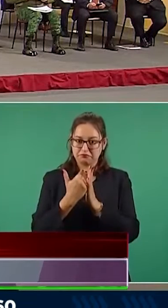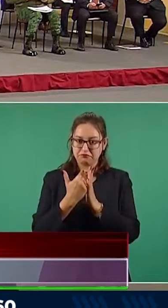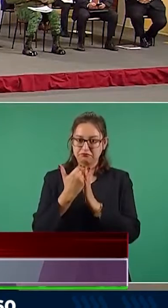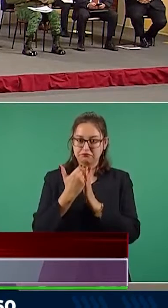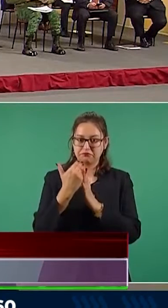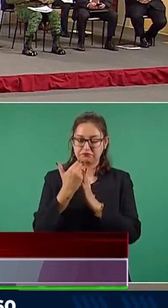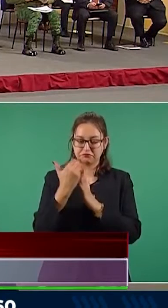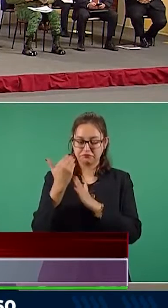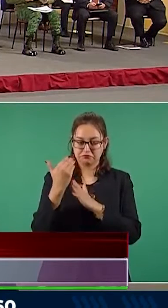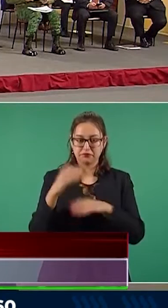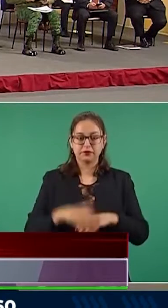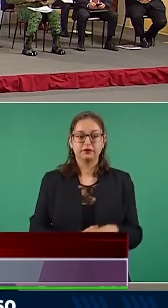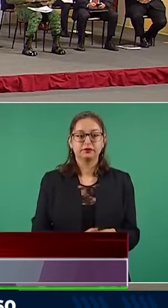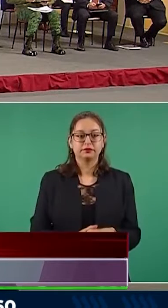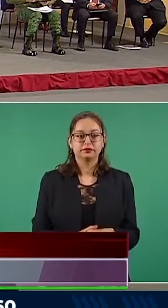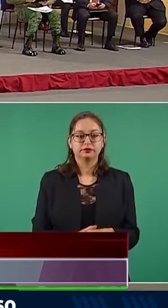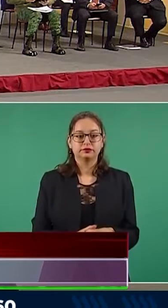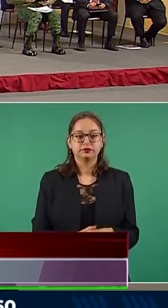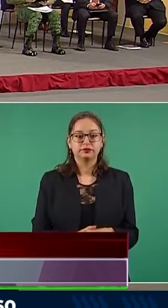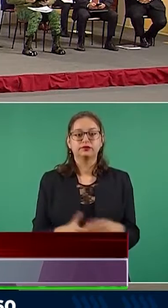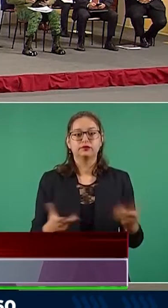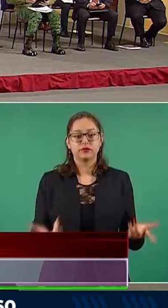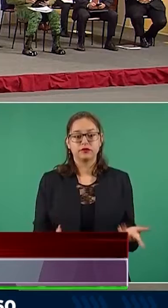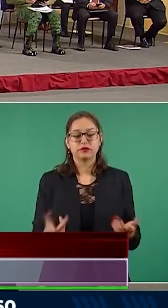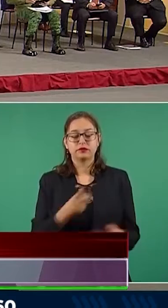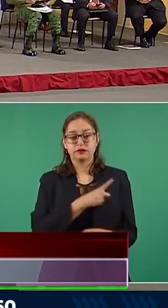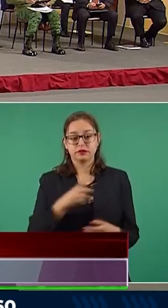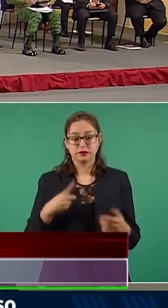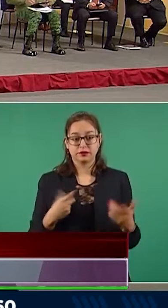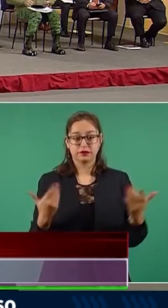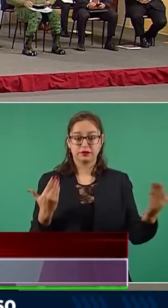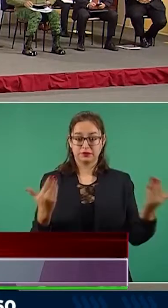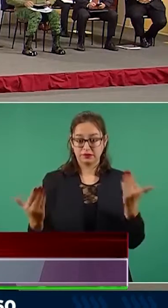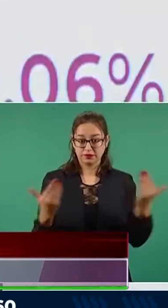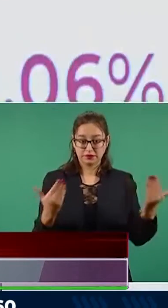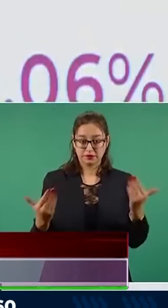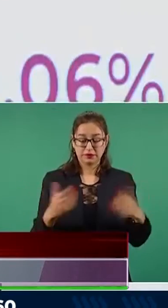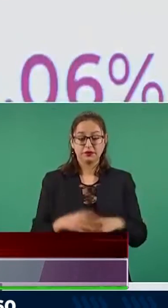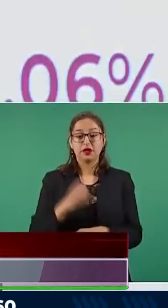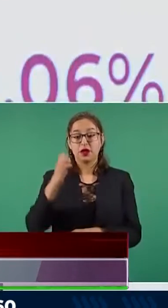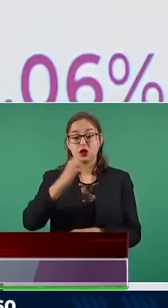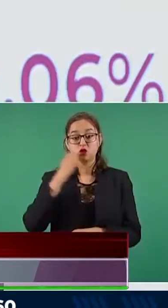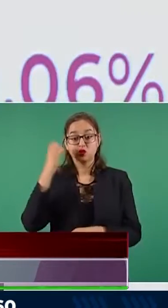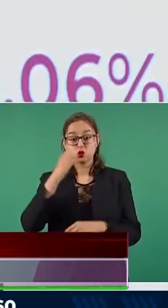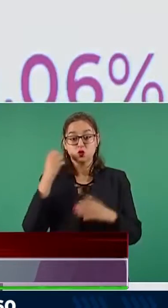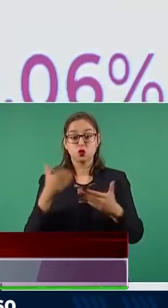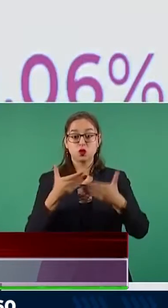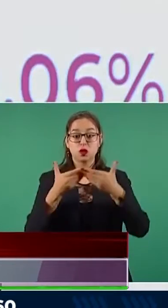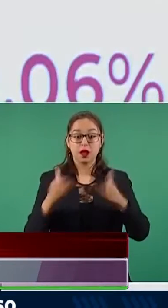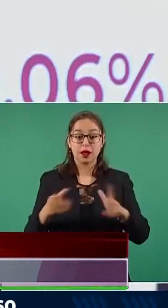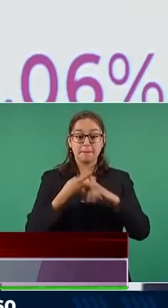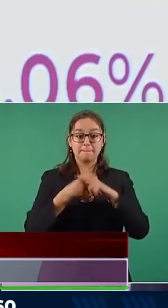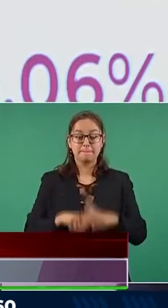escuelas abiertas y alumnos. Hago nada más el comparativo. Empezamos en el caso de escuelas abiertas con